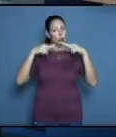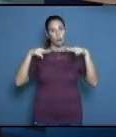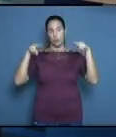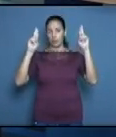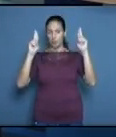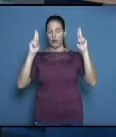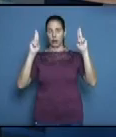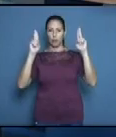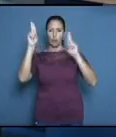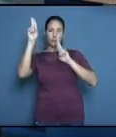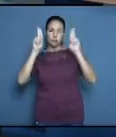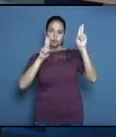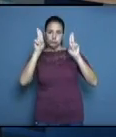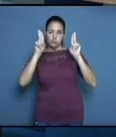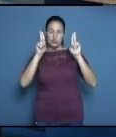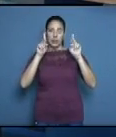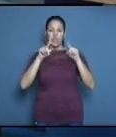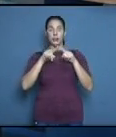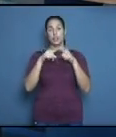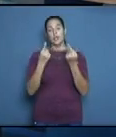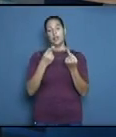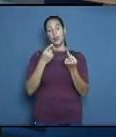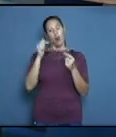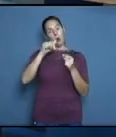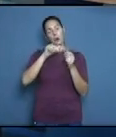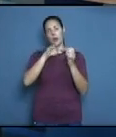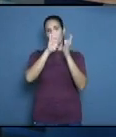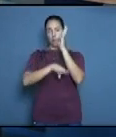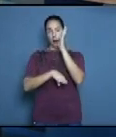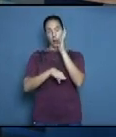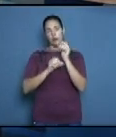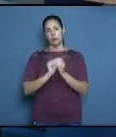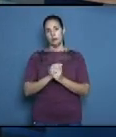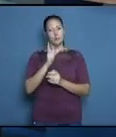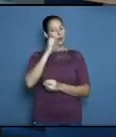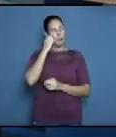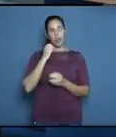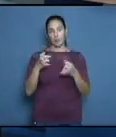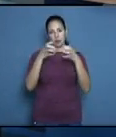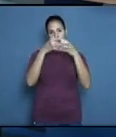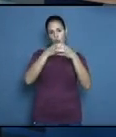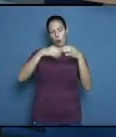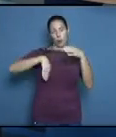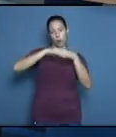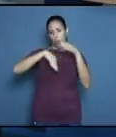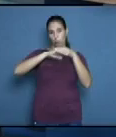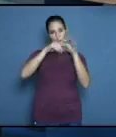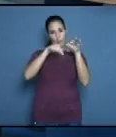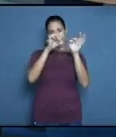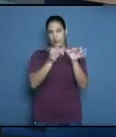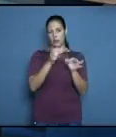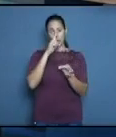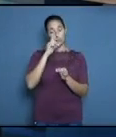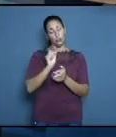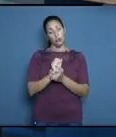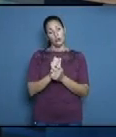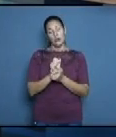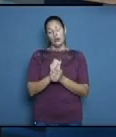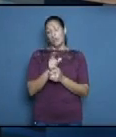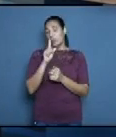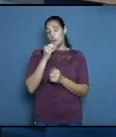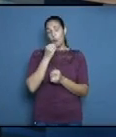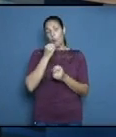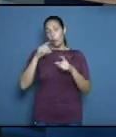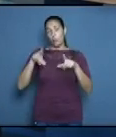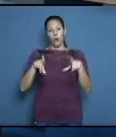club de toda su vida ambas partes lamentamos que al final fue imposible cumplir los deseos tantos del jugador como del